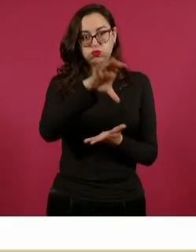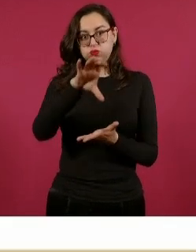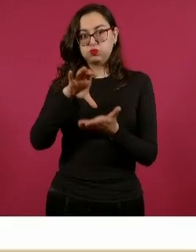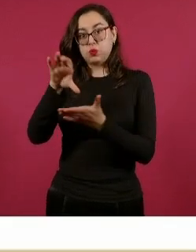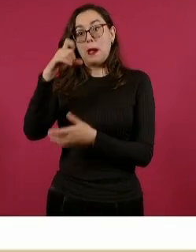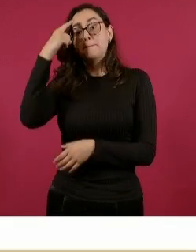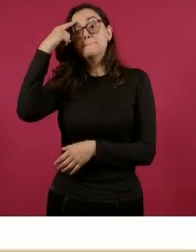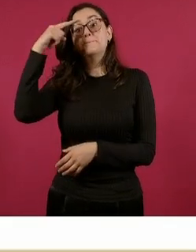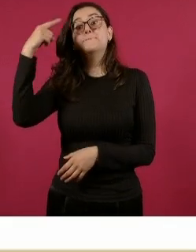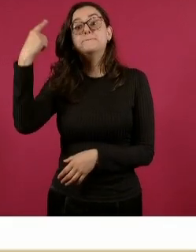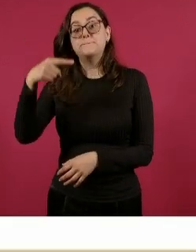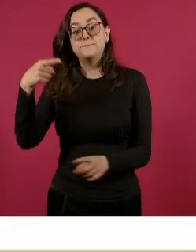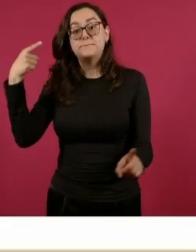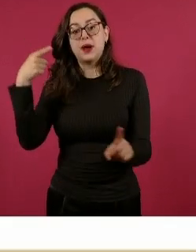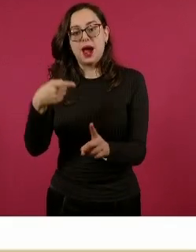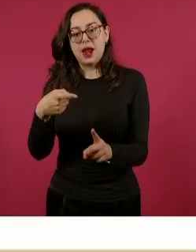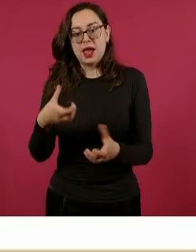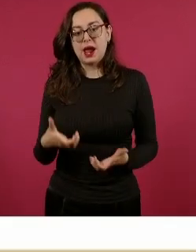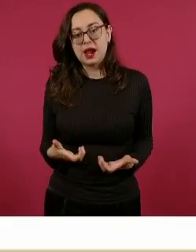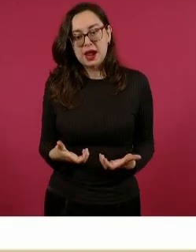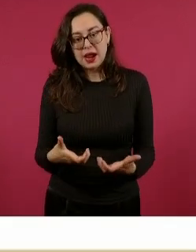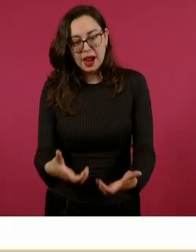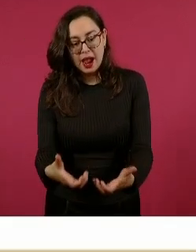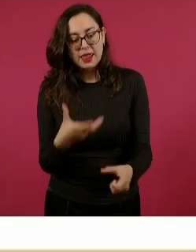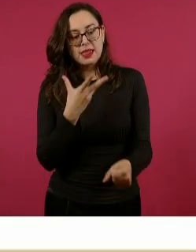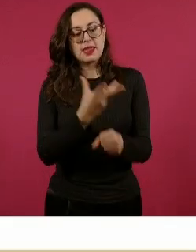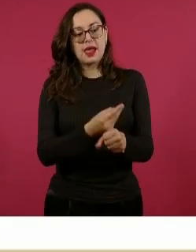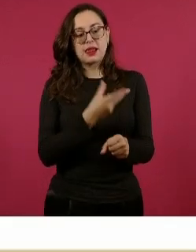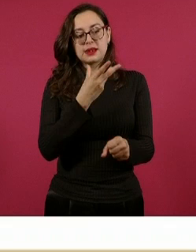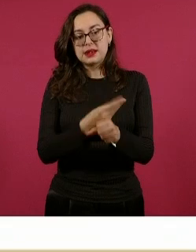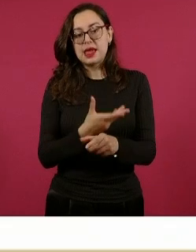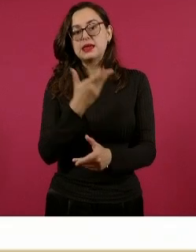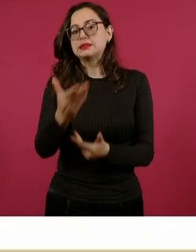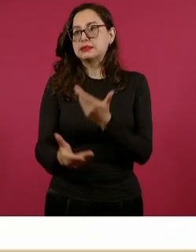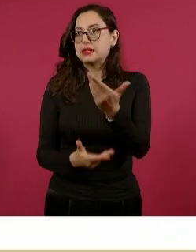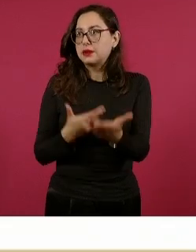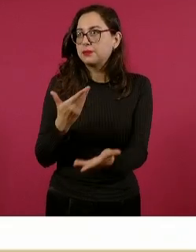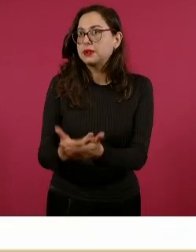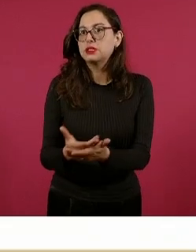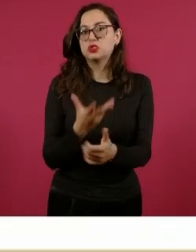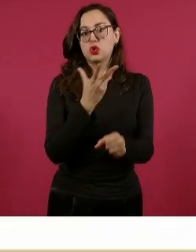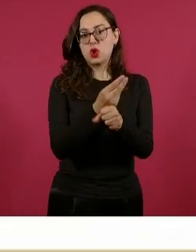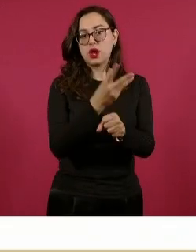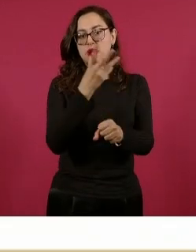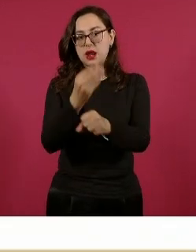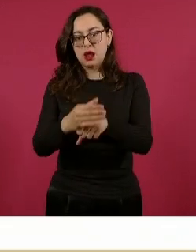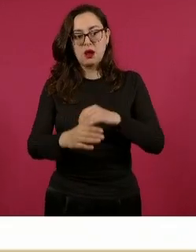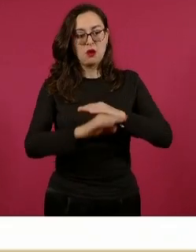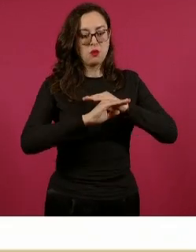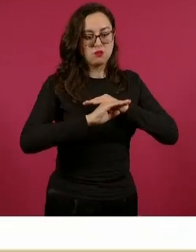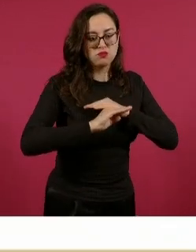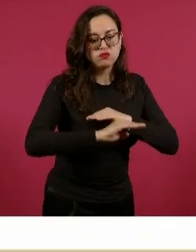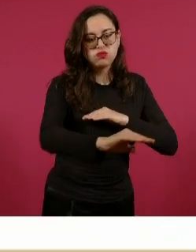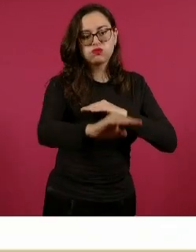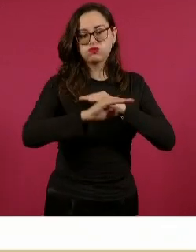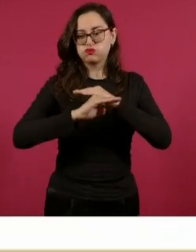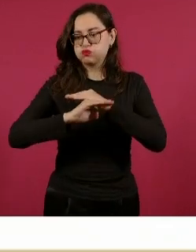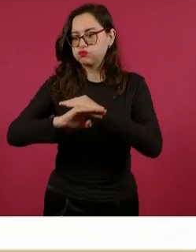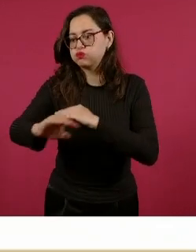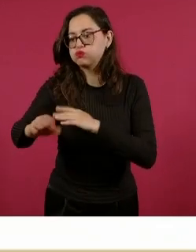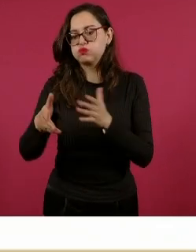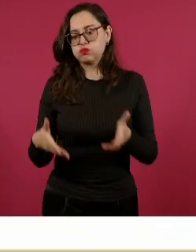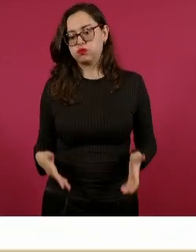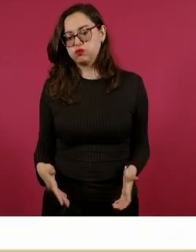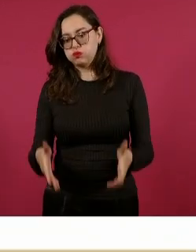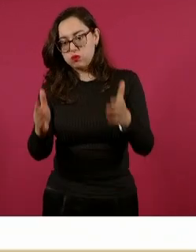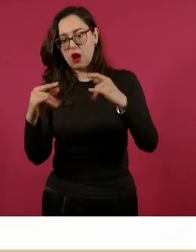y servicios porque servirán, se utilizan para pavimentar las calles, las